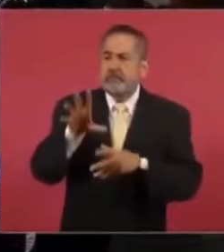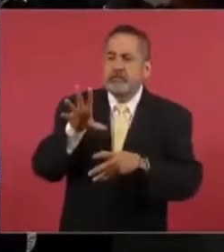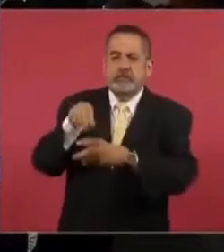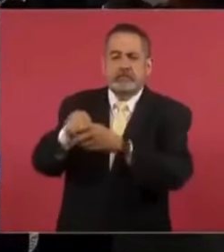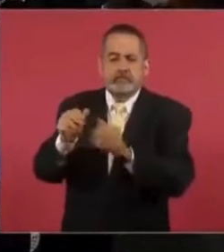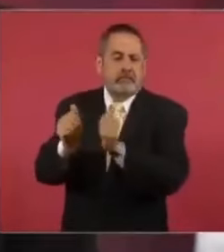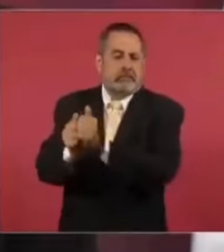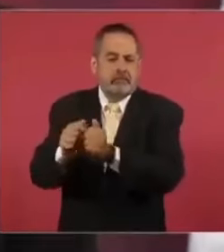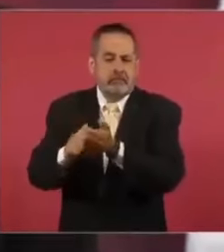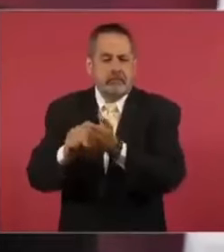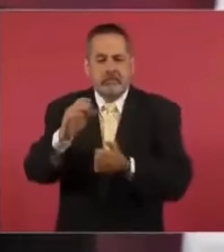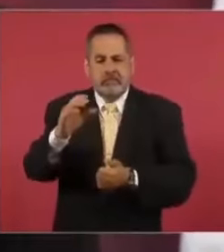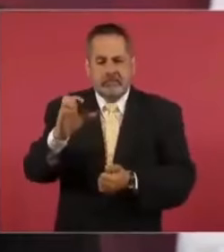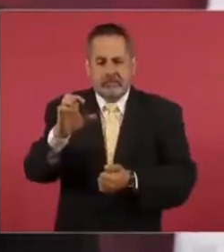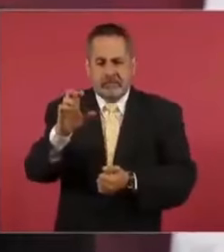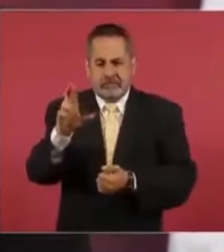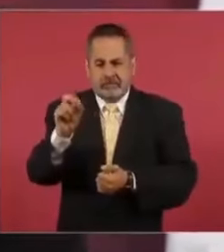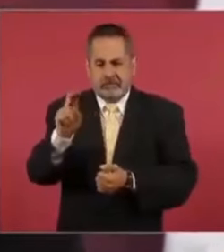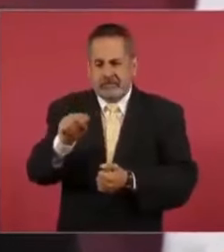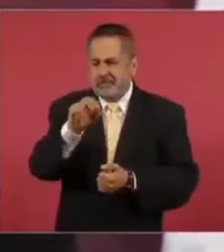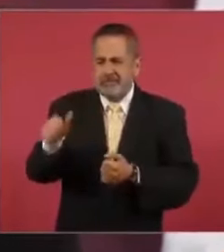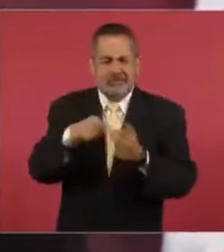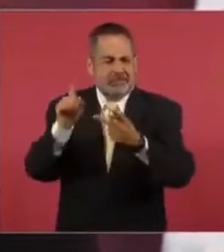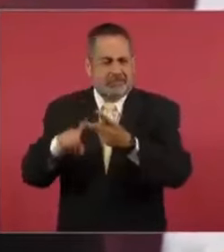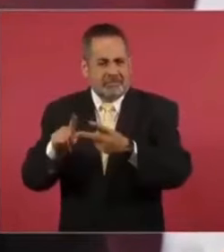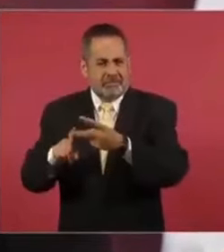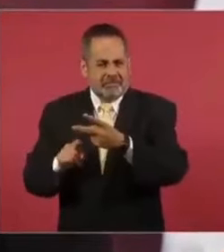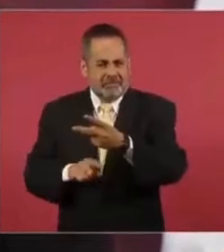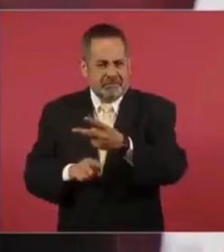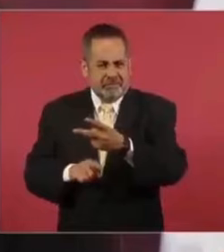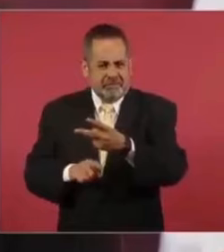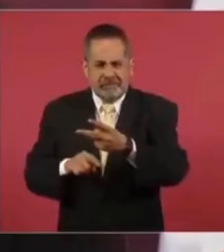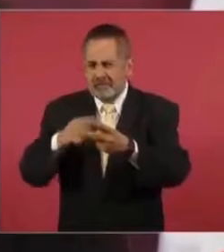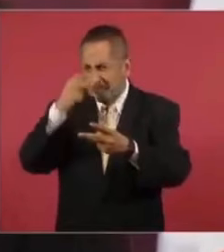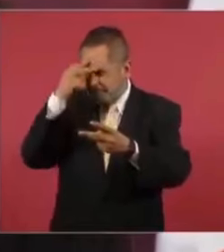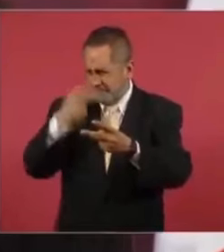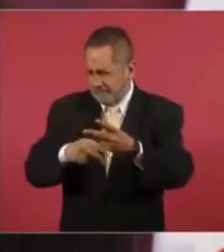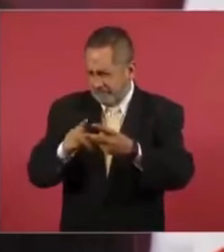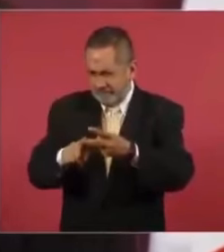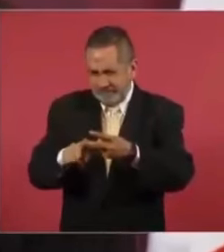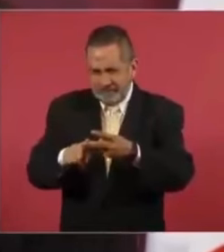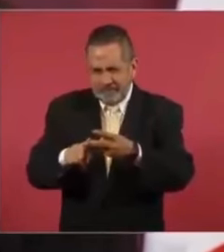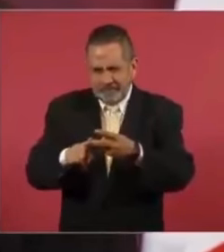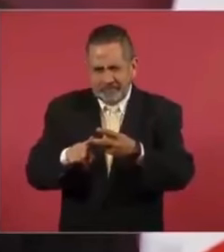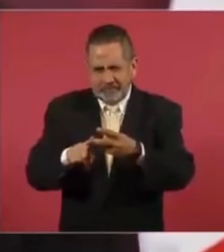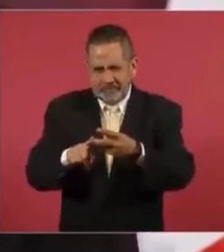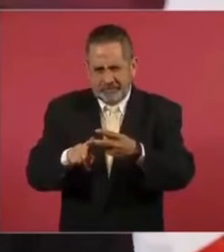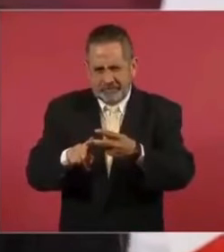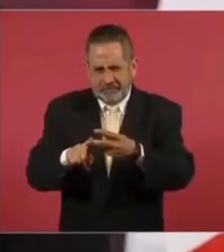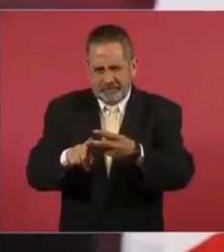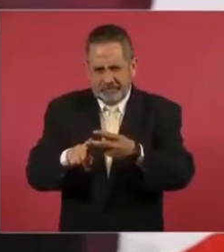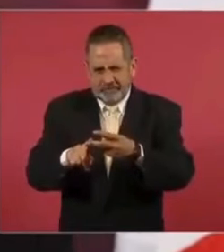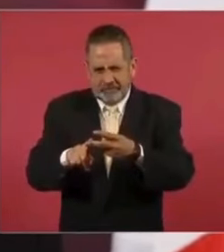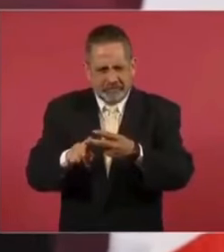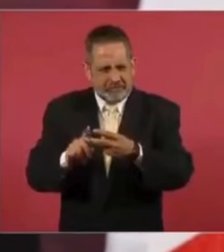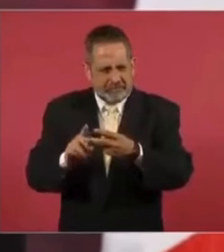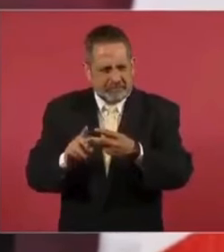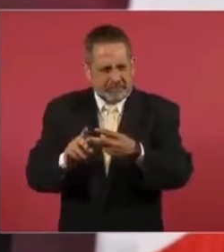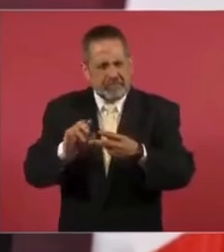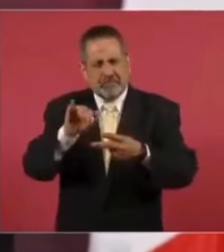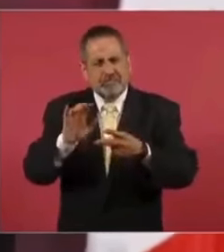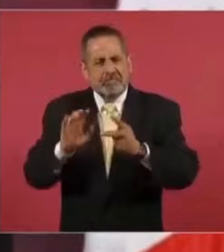y a otro mexicano y